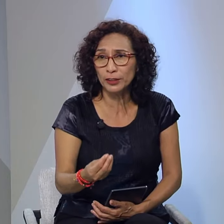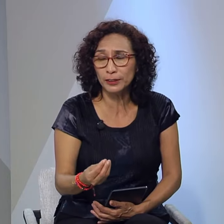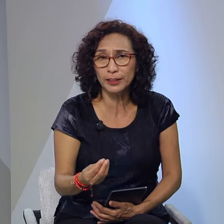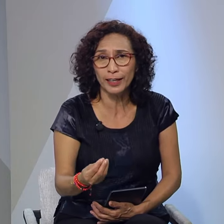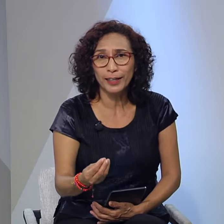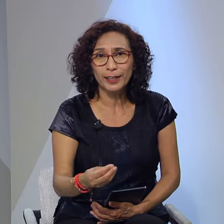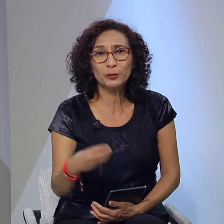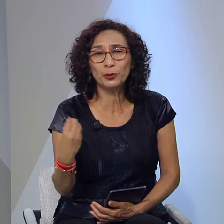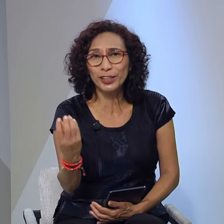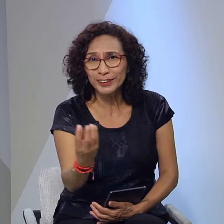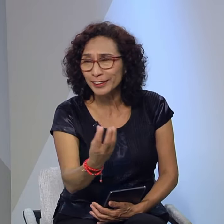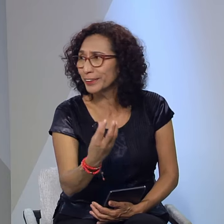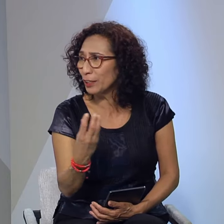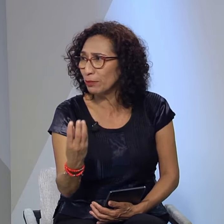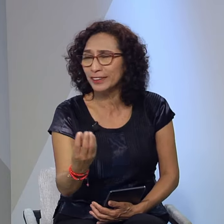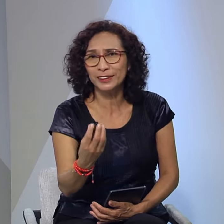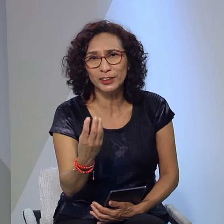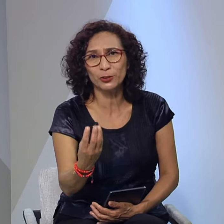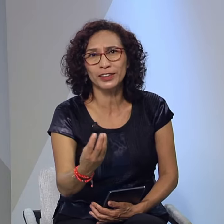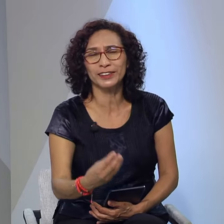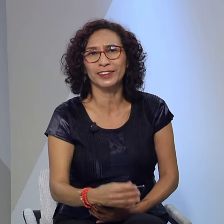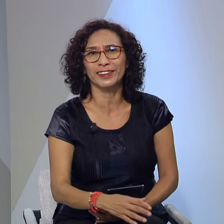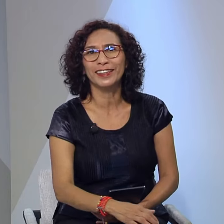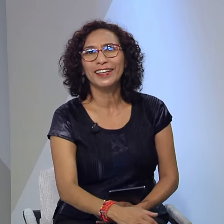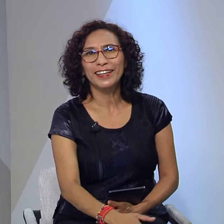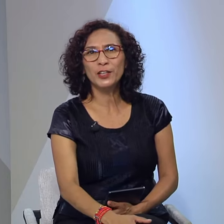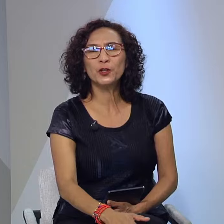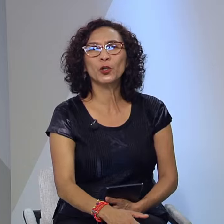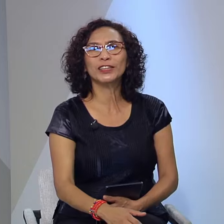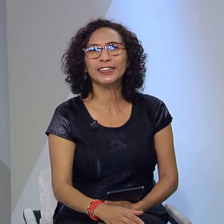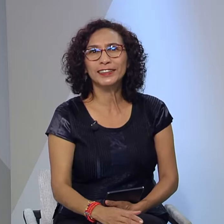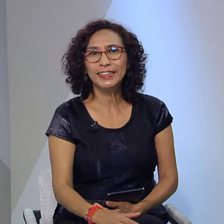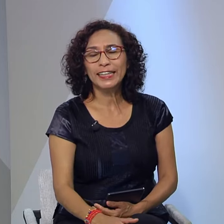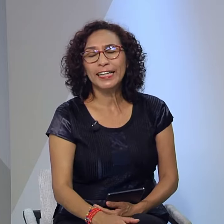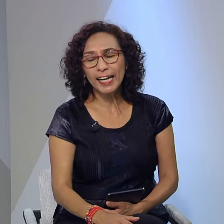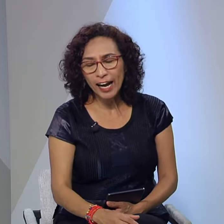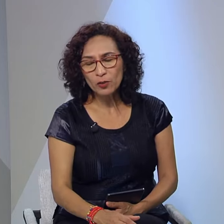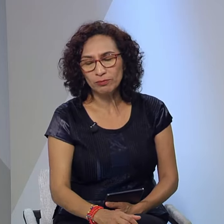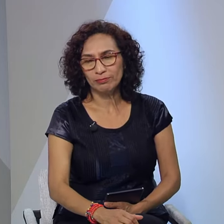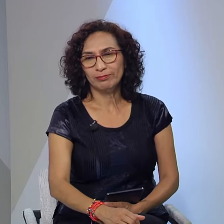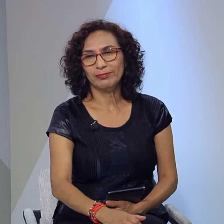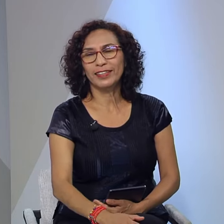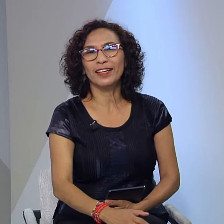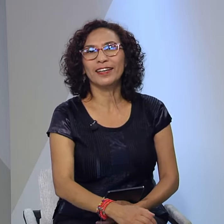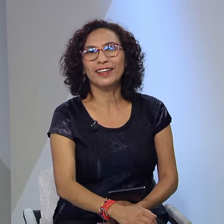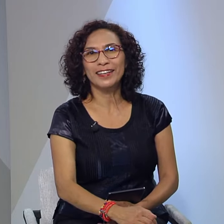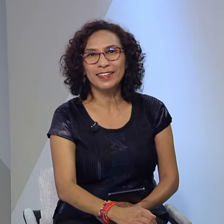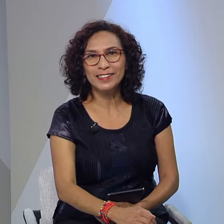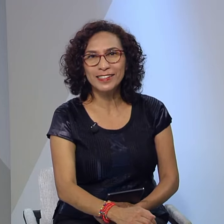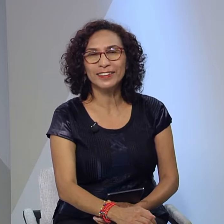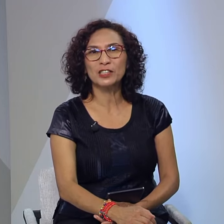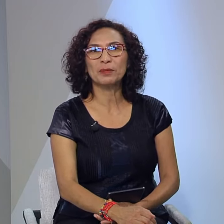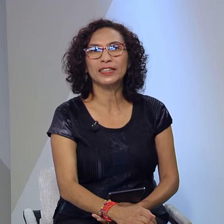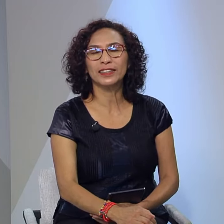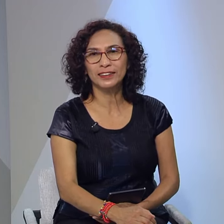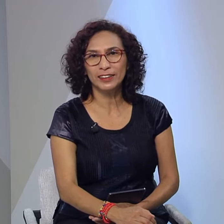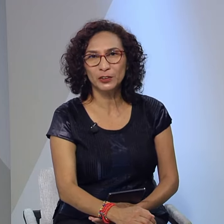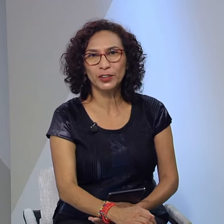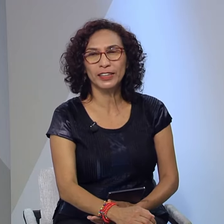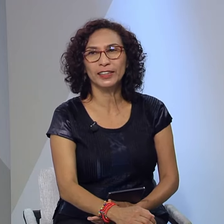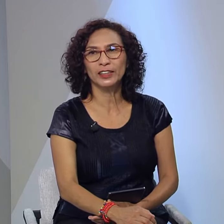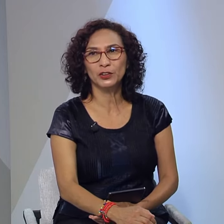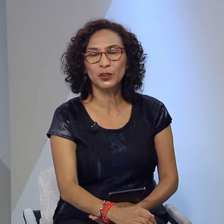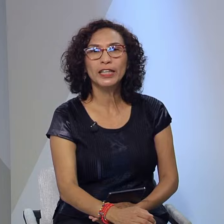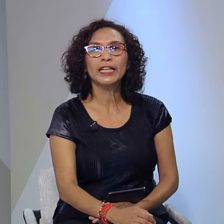así lo decida es porque el sistema así se los exige entonces claro que se transmite de